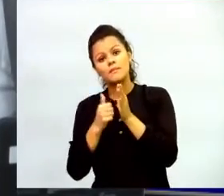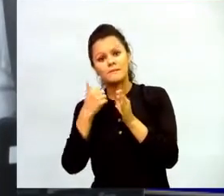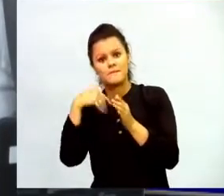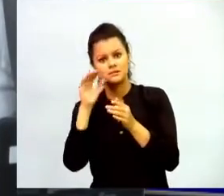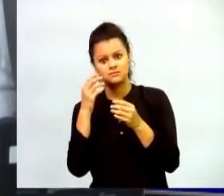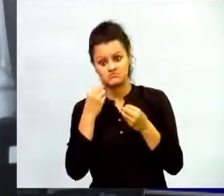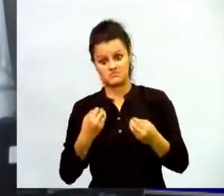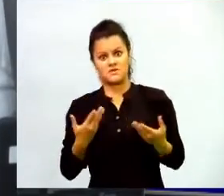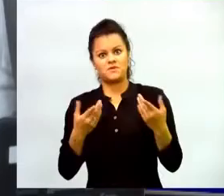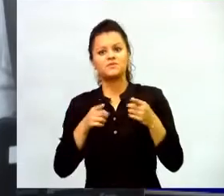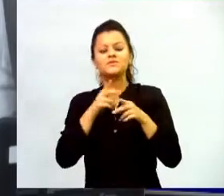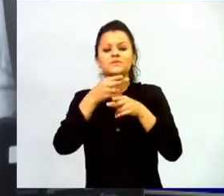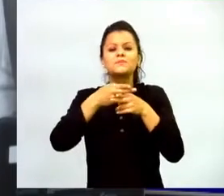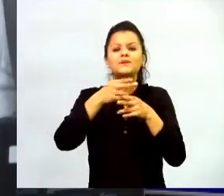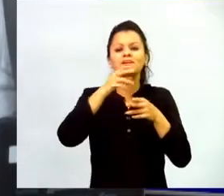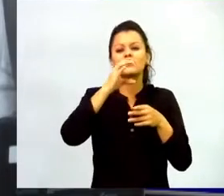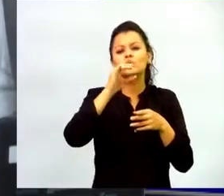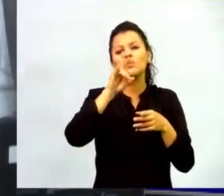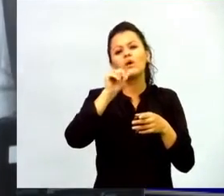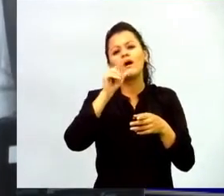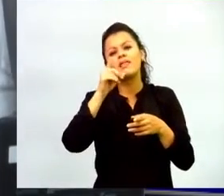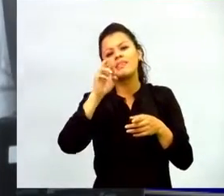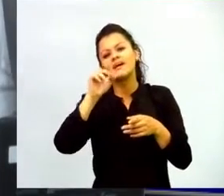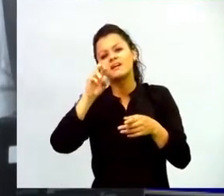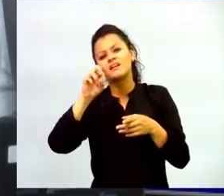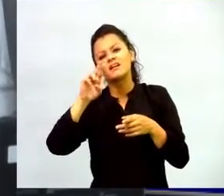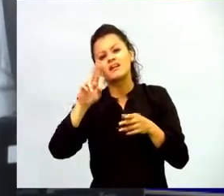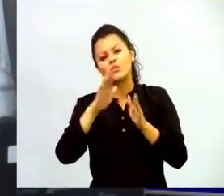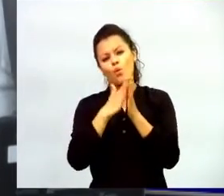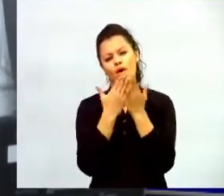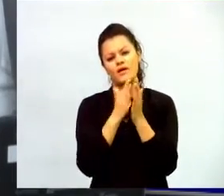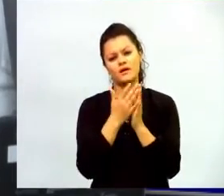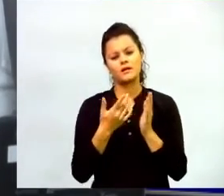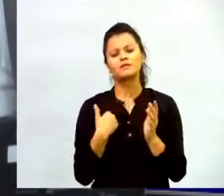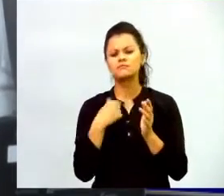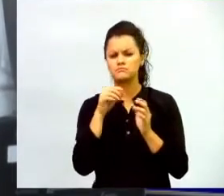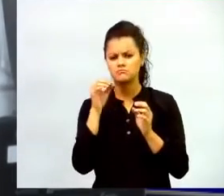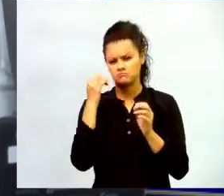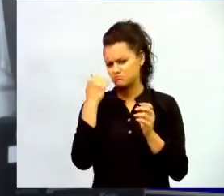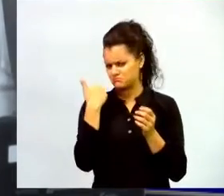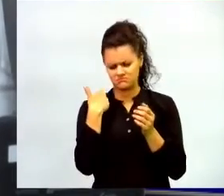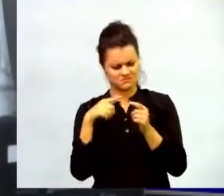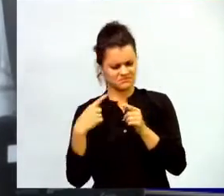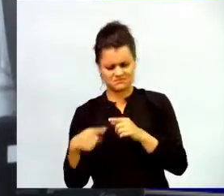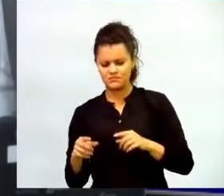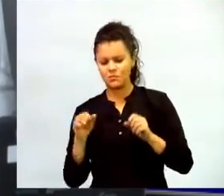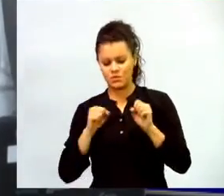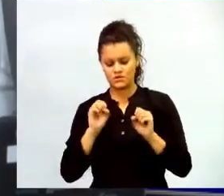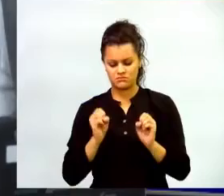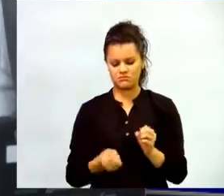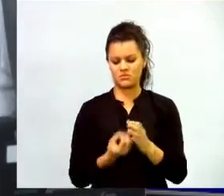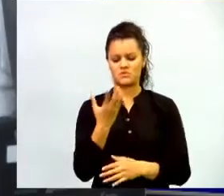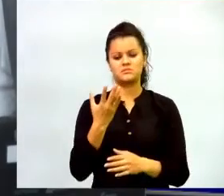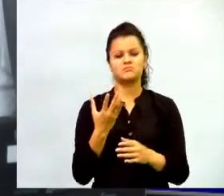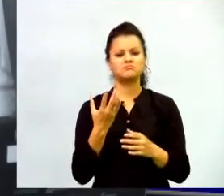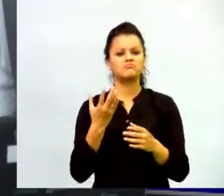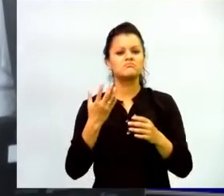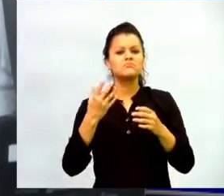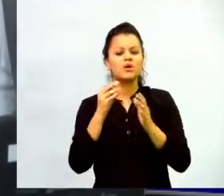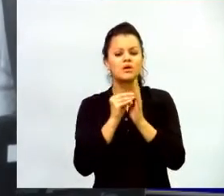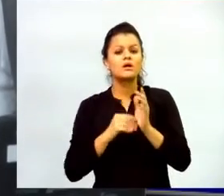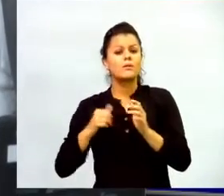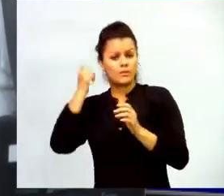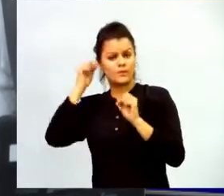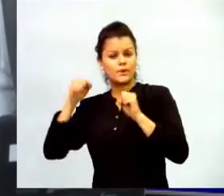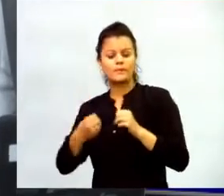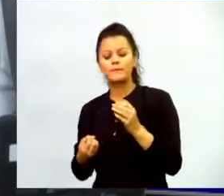que venían hechos con muchas adaptaciones para poder producir un contenido que le permitía a un docente proponer actividades pero hoy en día